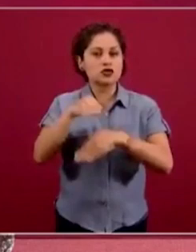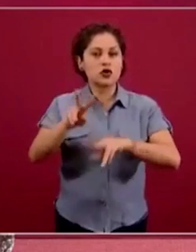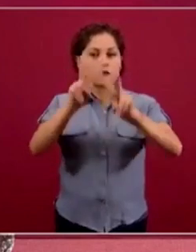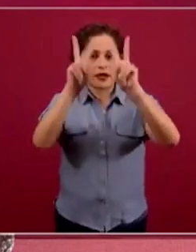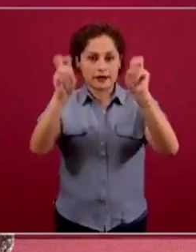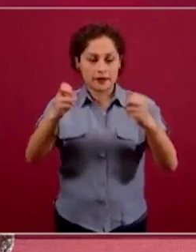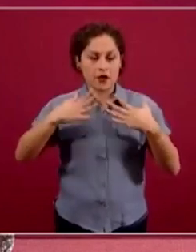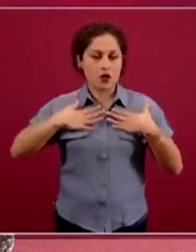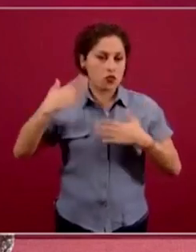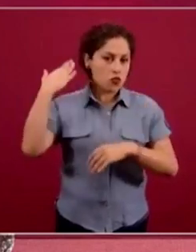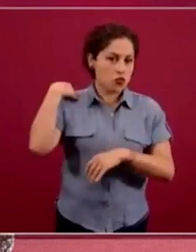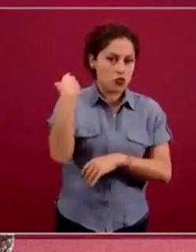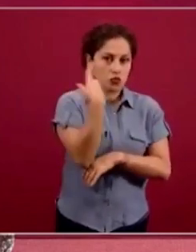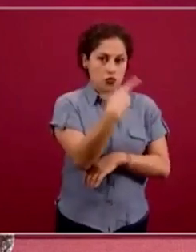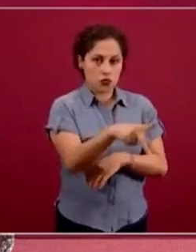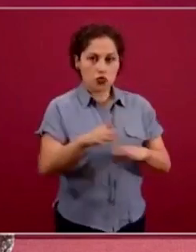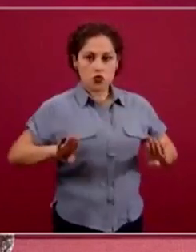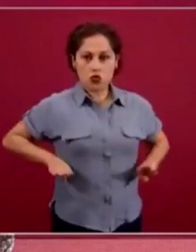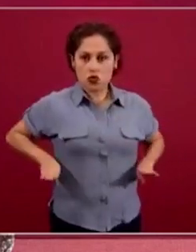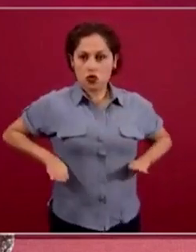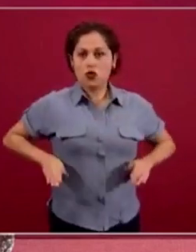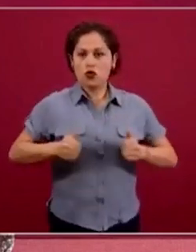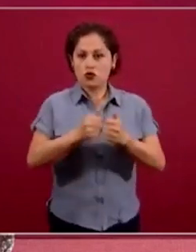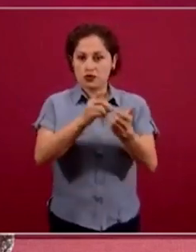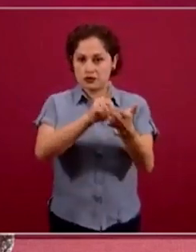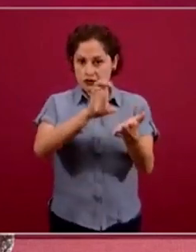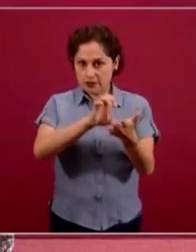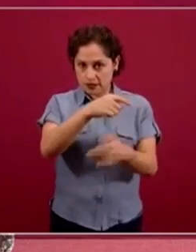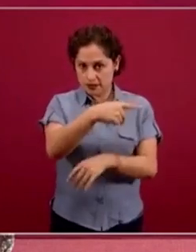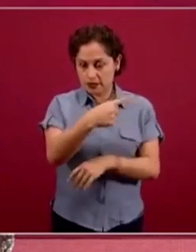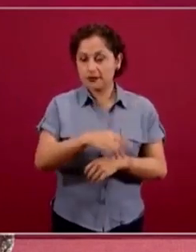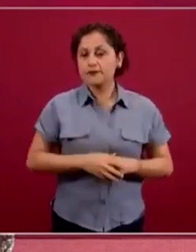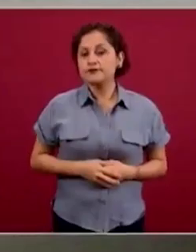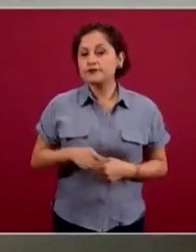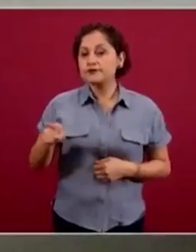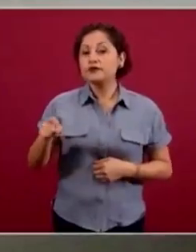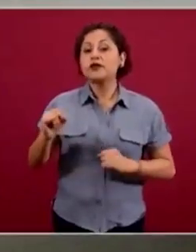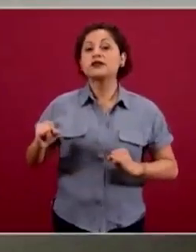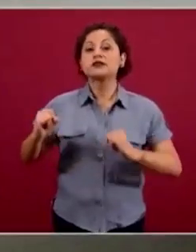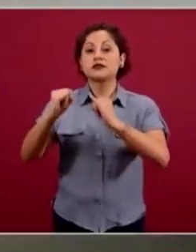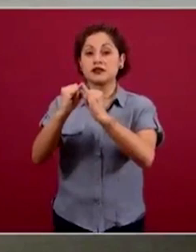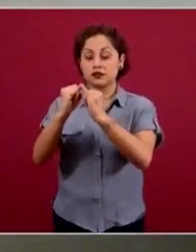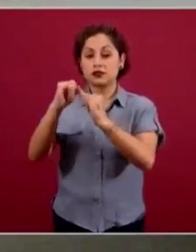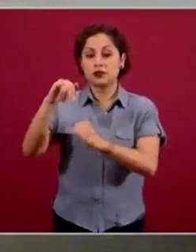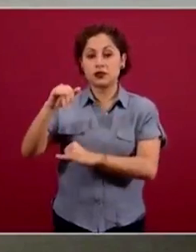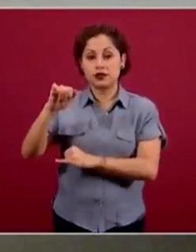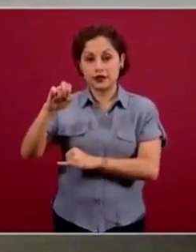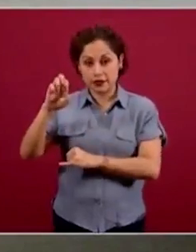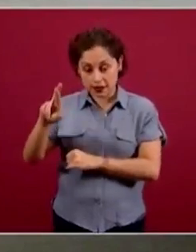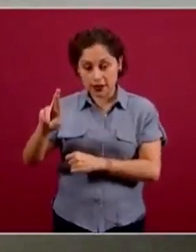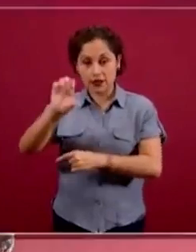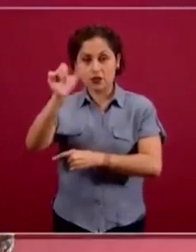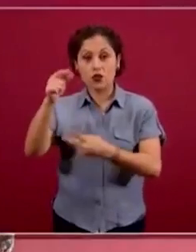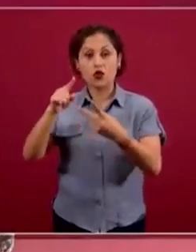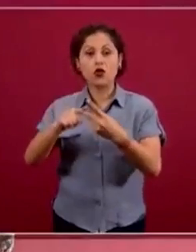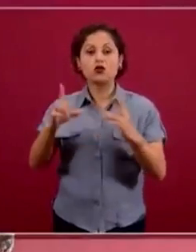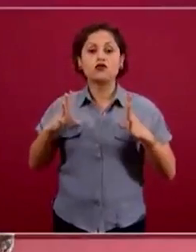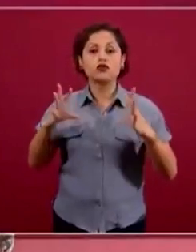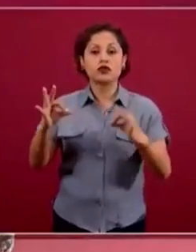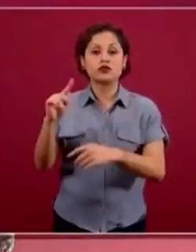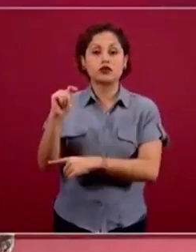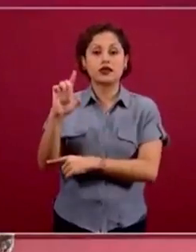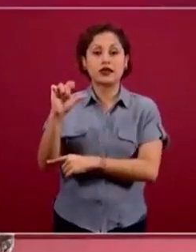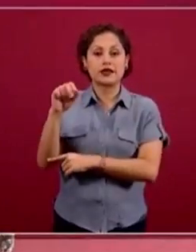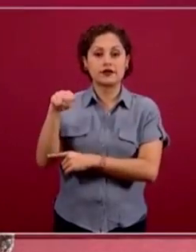Uno de ellos es el Instituto Nacional de Enfermedades Respiratorias y el otro es Fundación Teletón. Entonces, con los